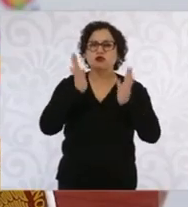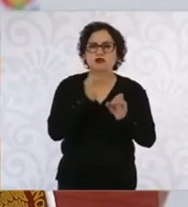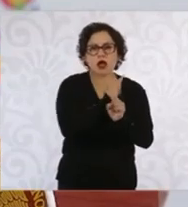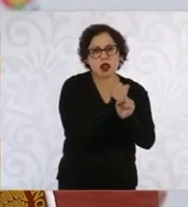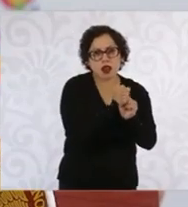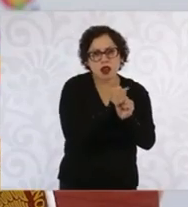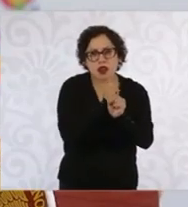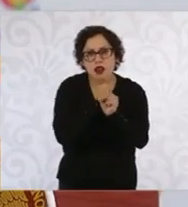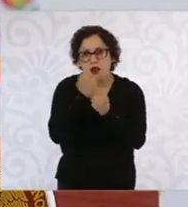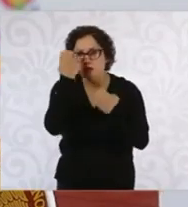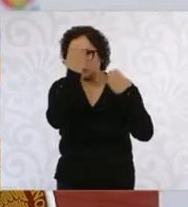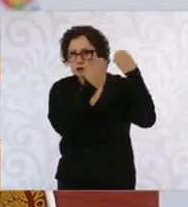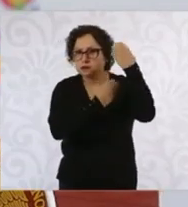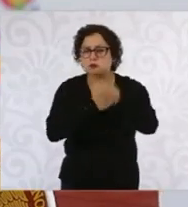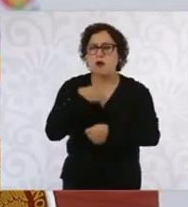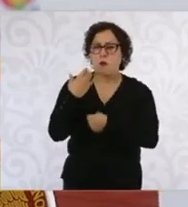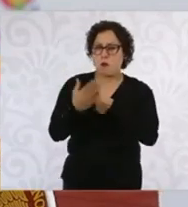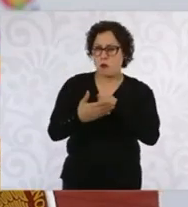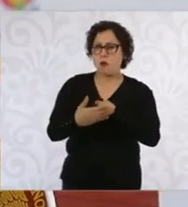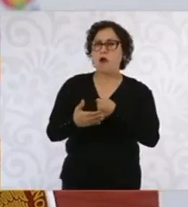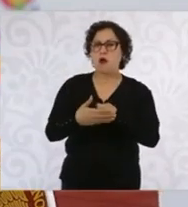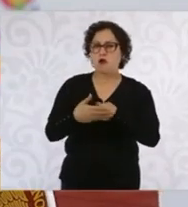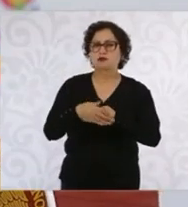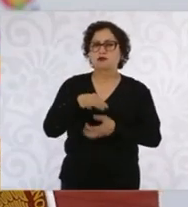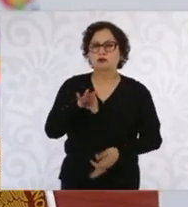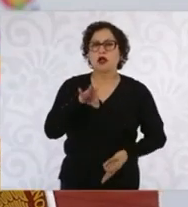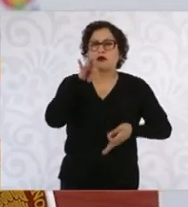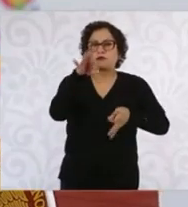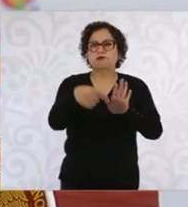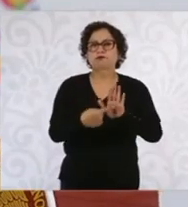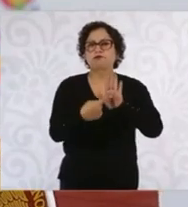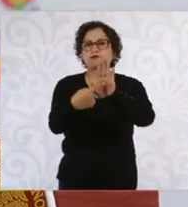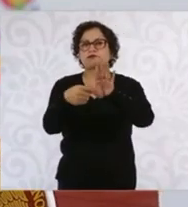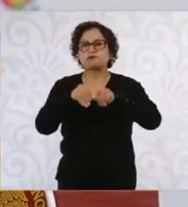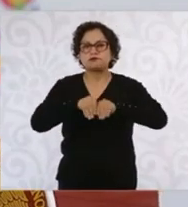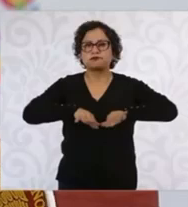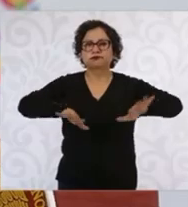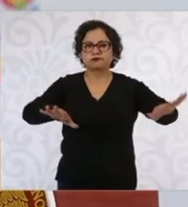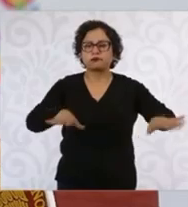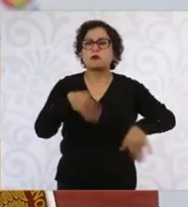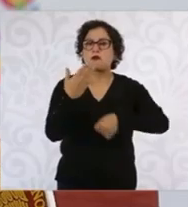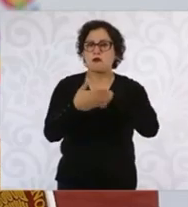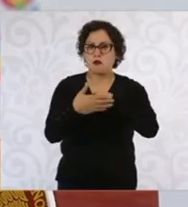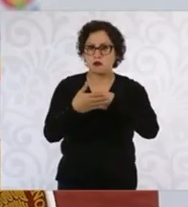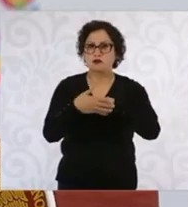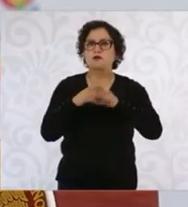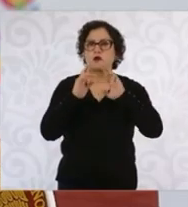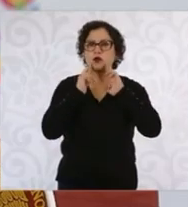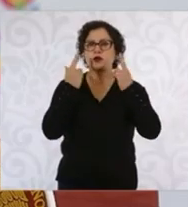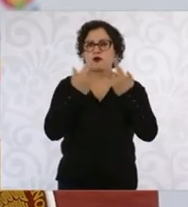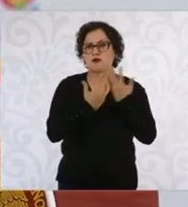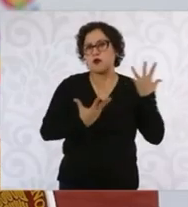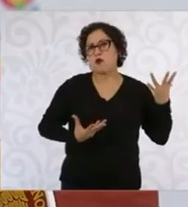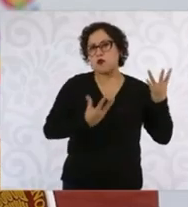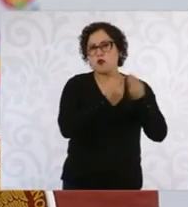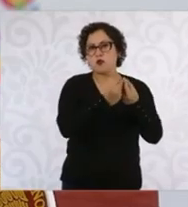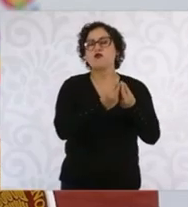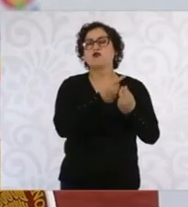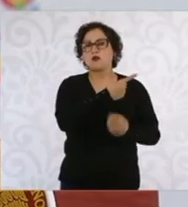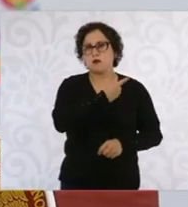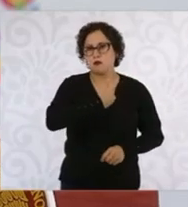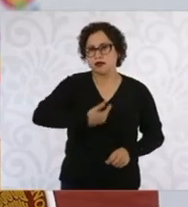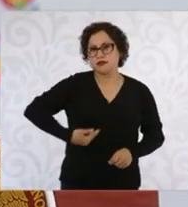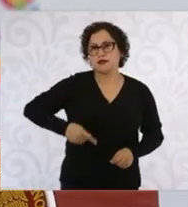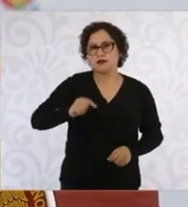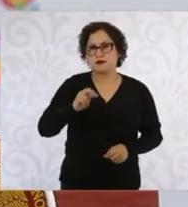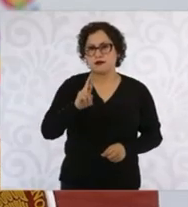públicamente y cuando tengamos las reuniones con el equipo del presidente Trump de la